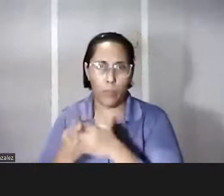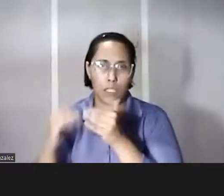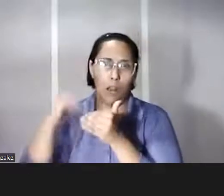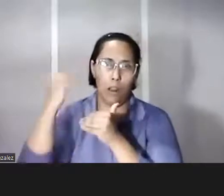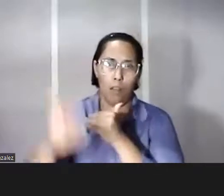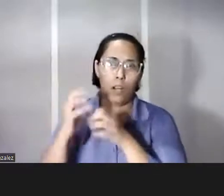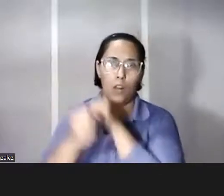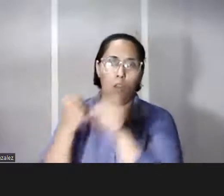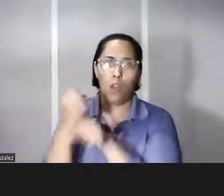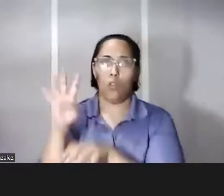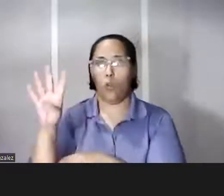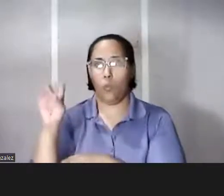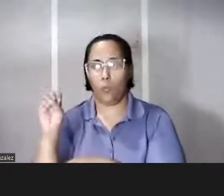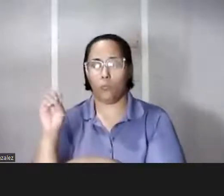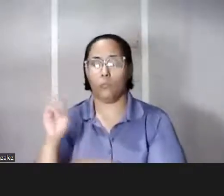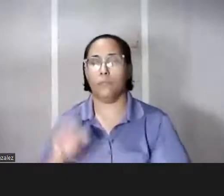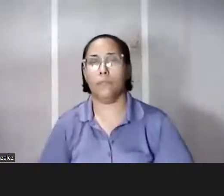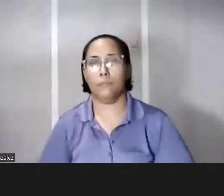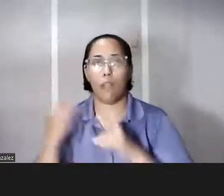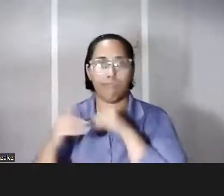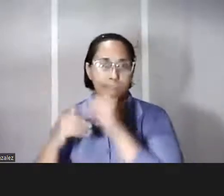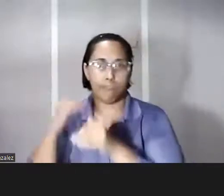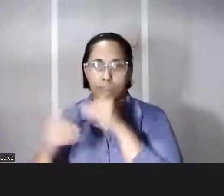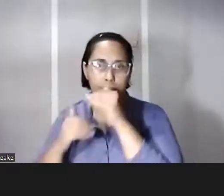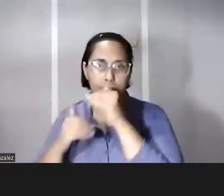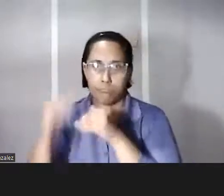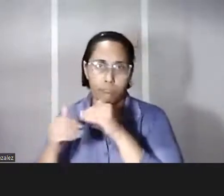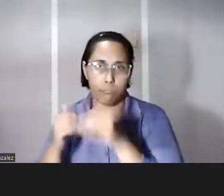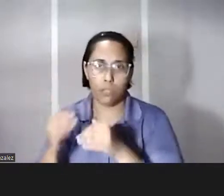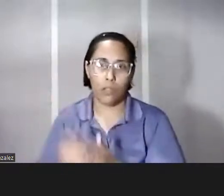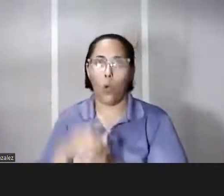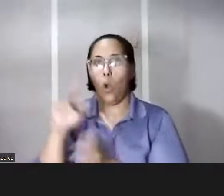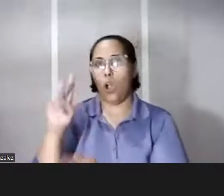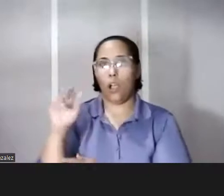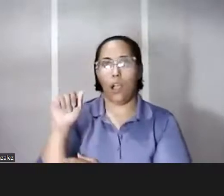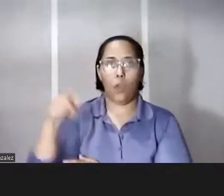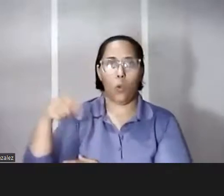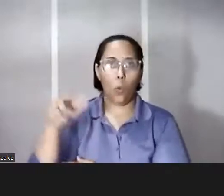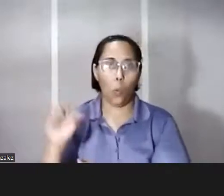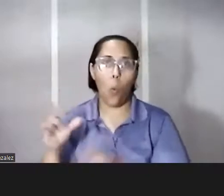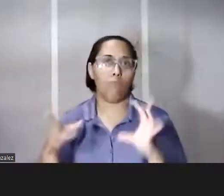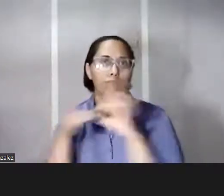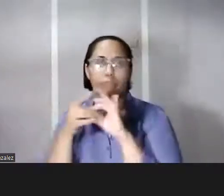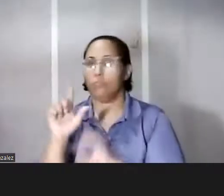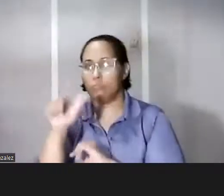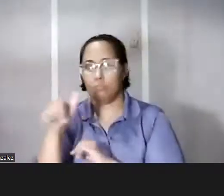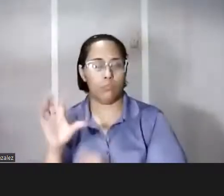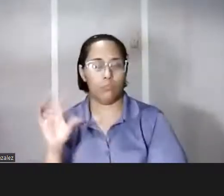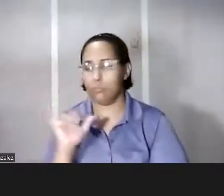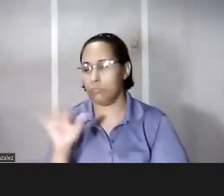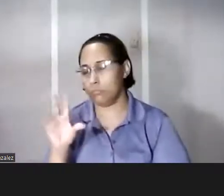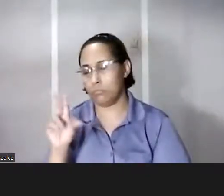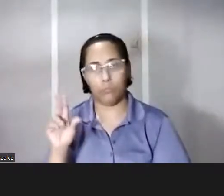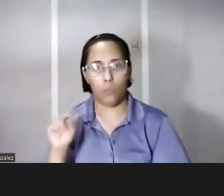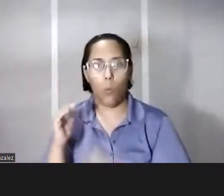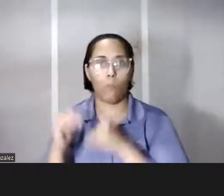década de los 40 pero fue un proceso esporádico no fue que arrancó KQ y de pronto se unieron todas las demás ¿ok? esto fue un poco